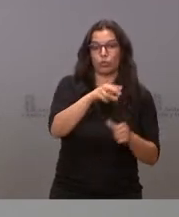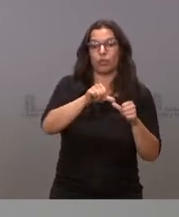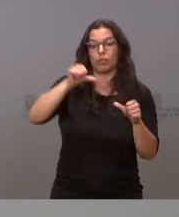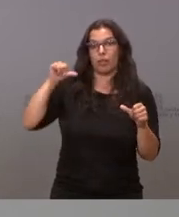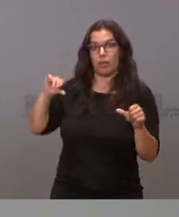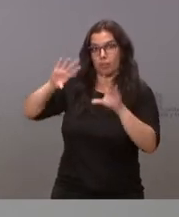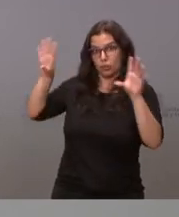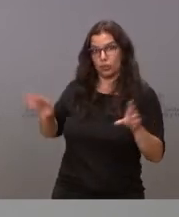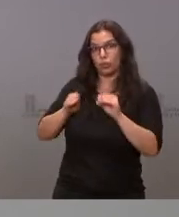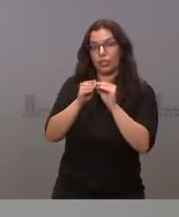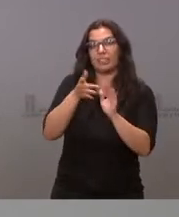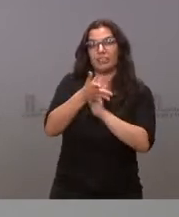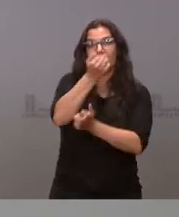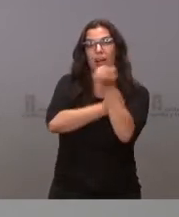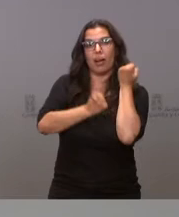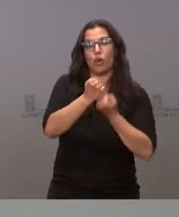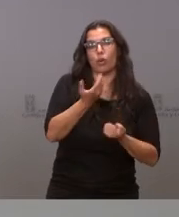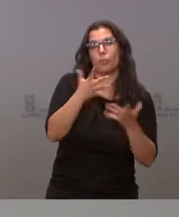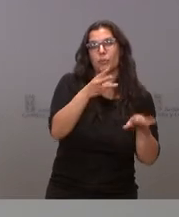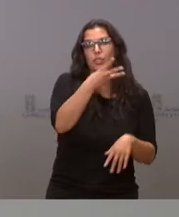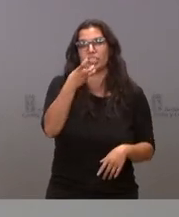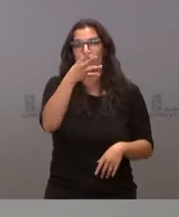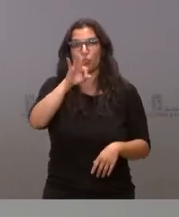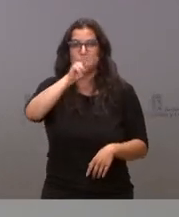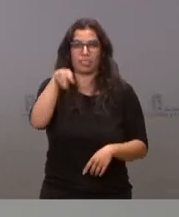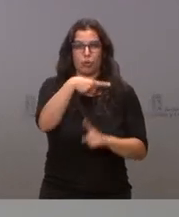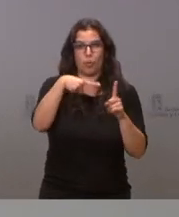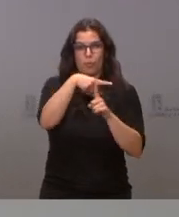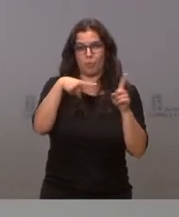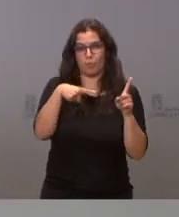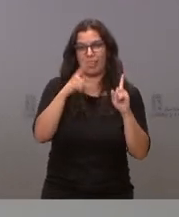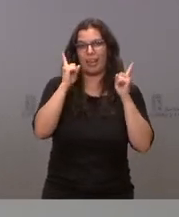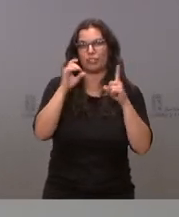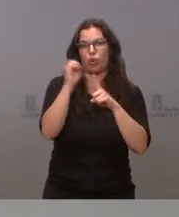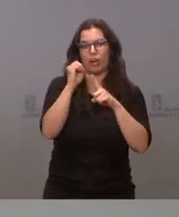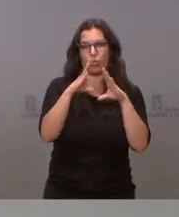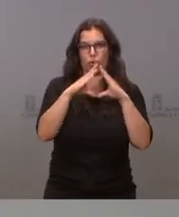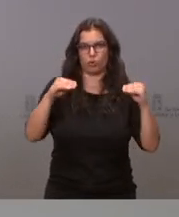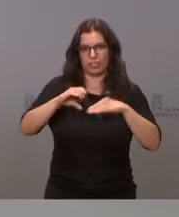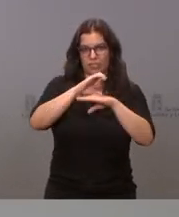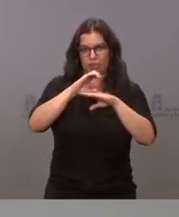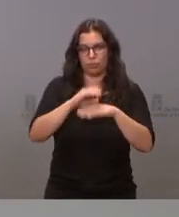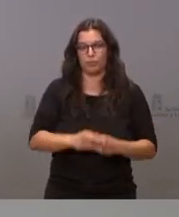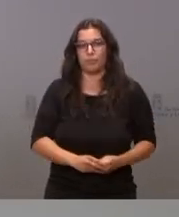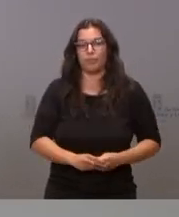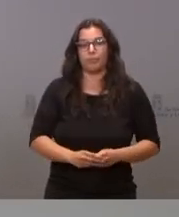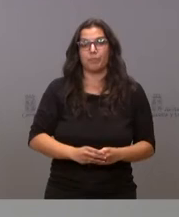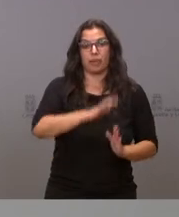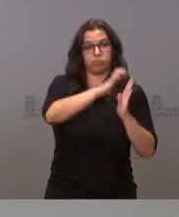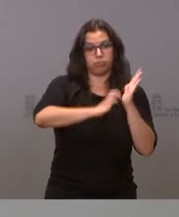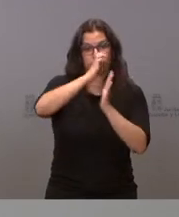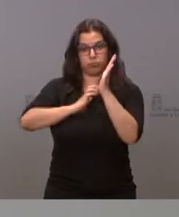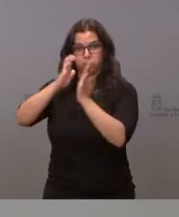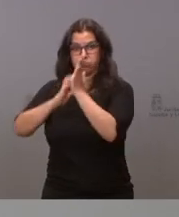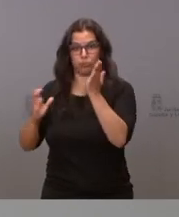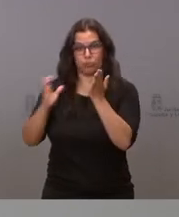anteriores, supone un ahorro de en torno a 350 euros de media en el caso de los grados. Todos estos descensos suponen para